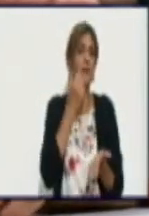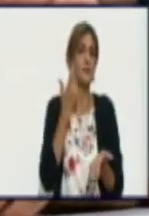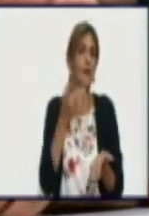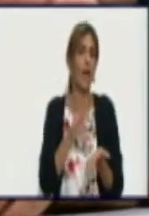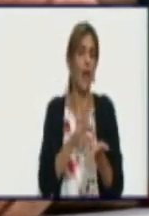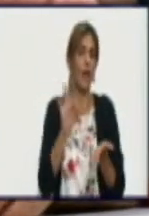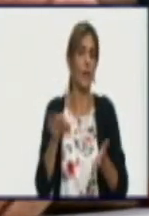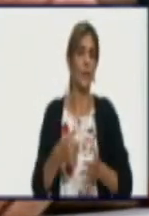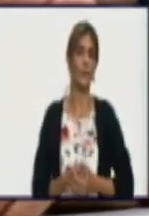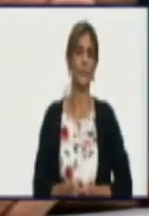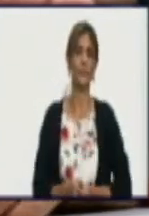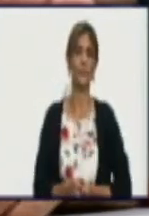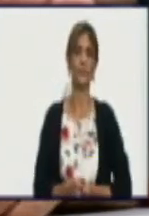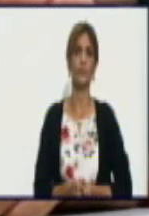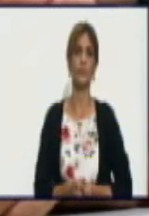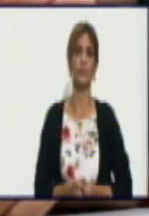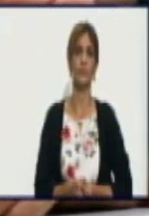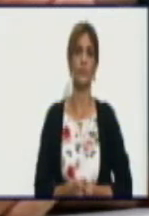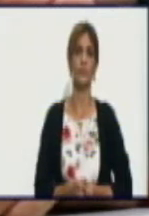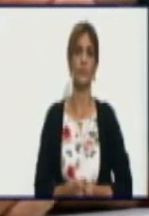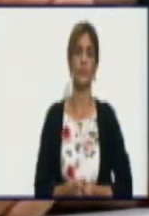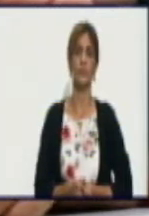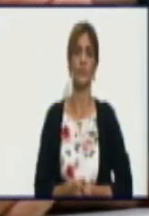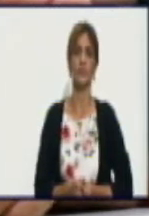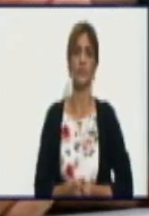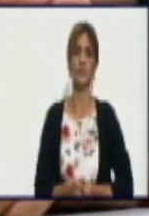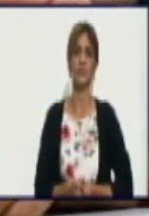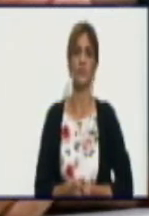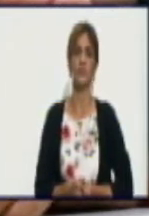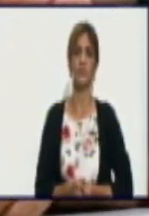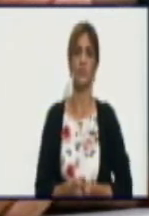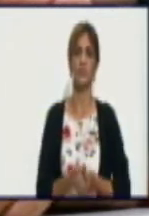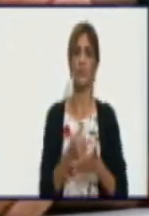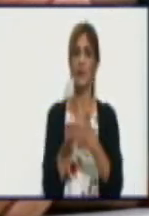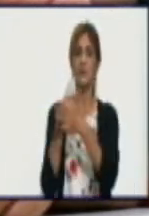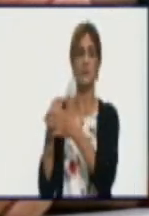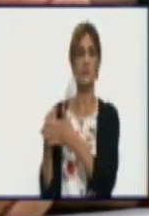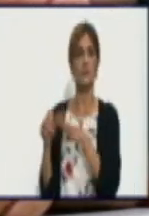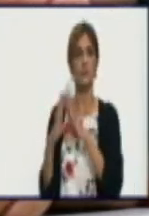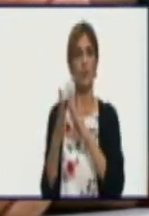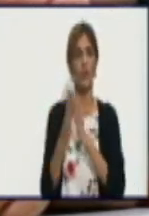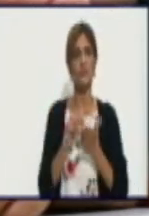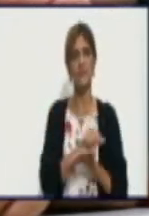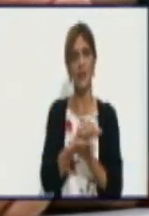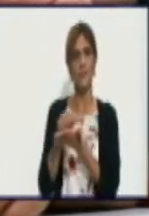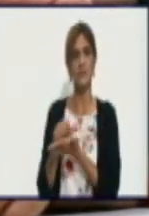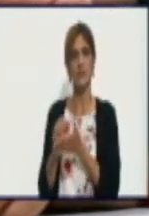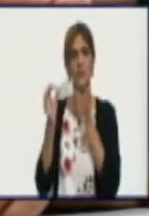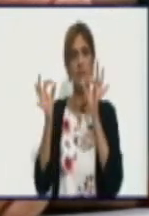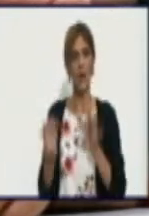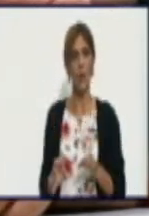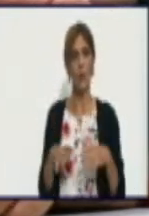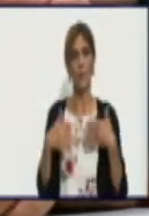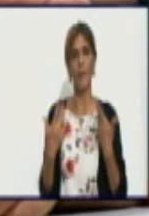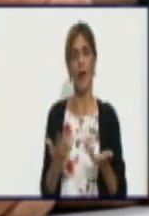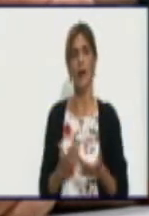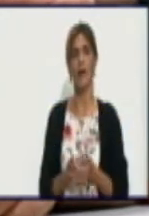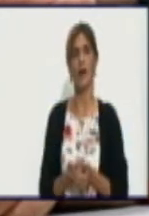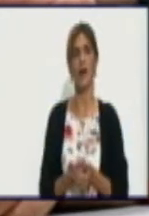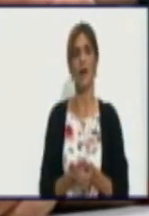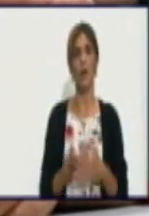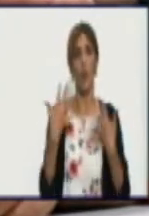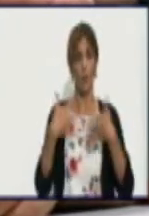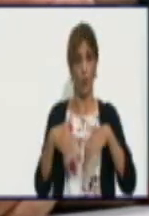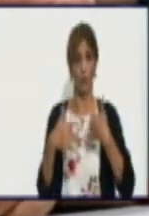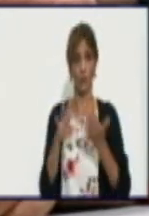Incrementar y diversificar los servicios del seguro que constituyan una garantía y real compensación para los productores de condiciones actuales,